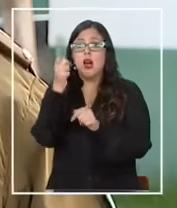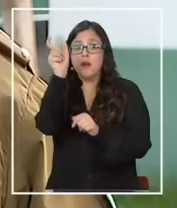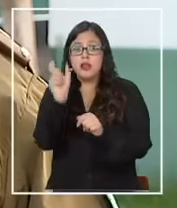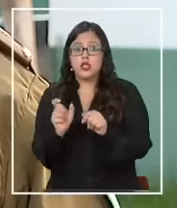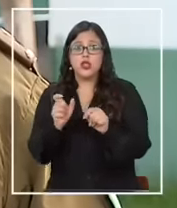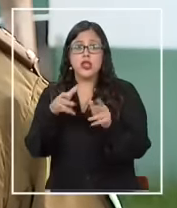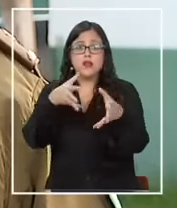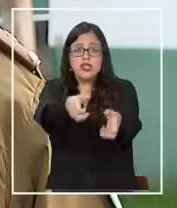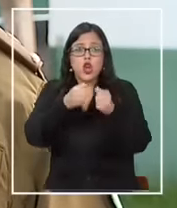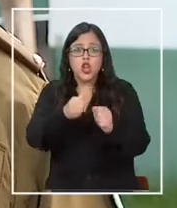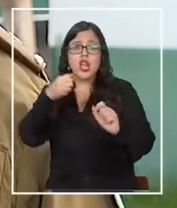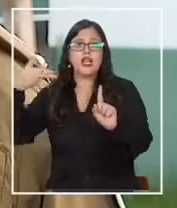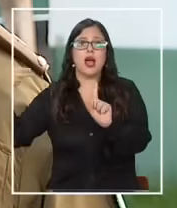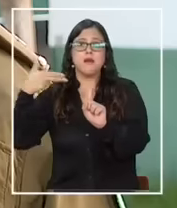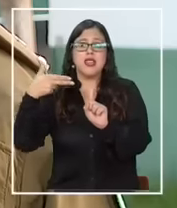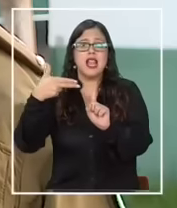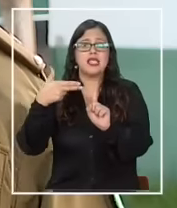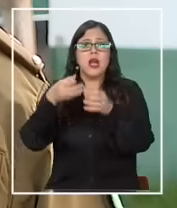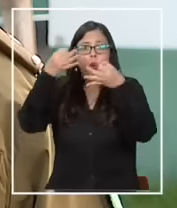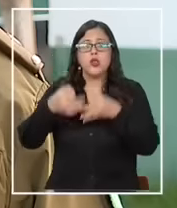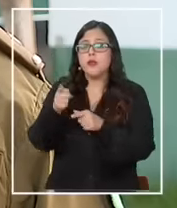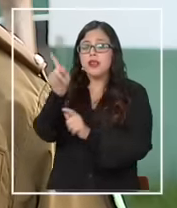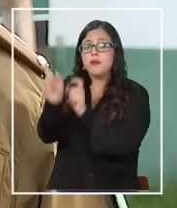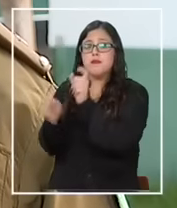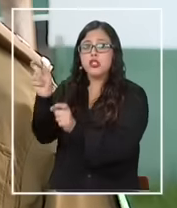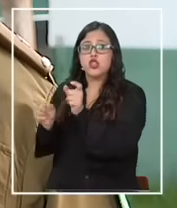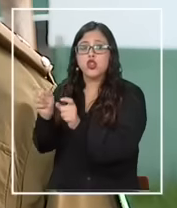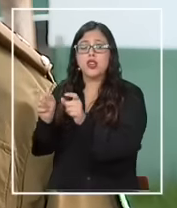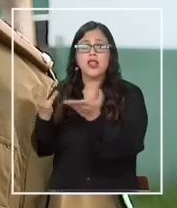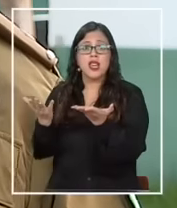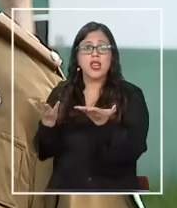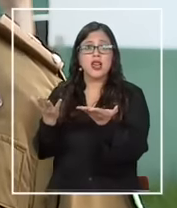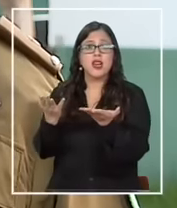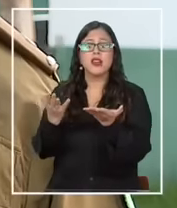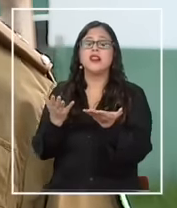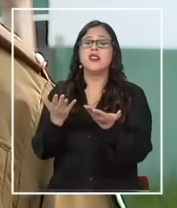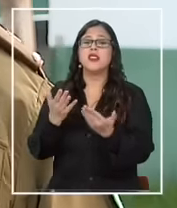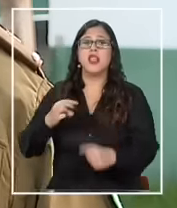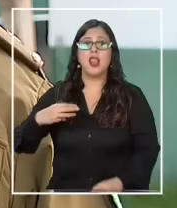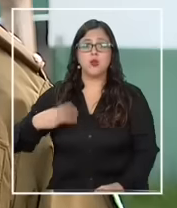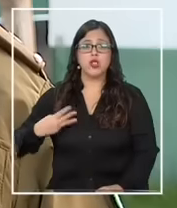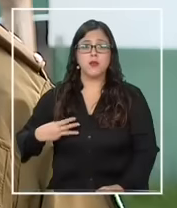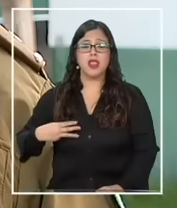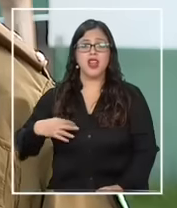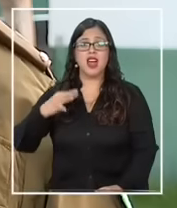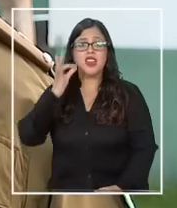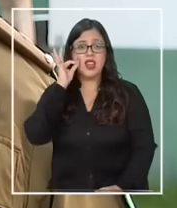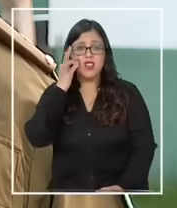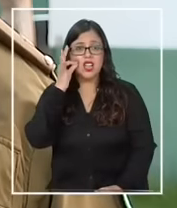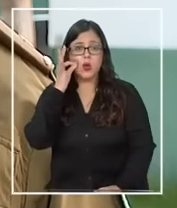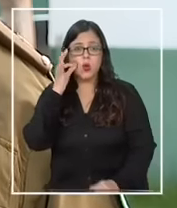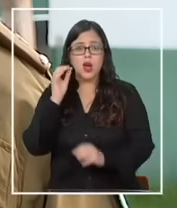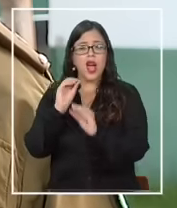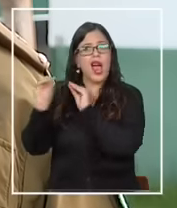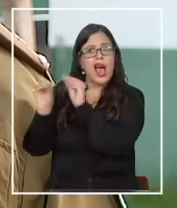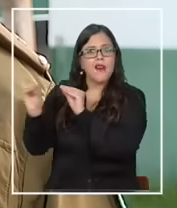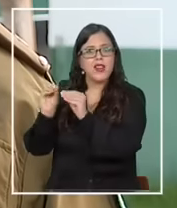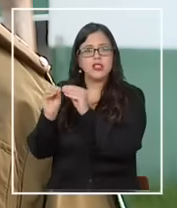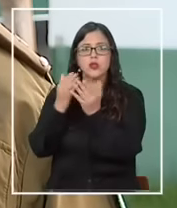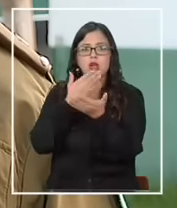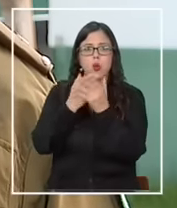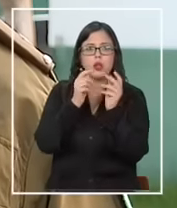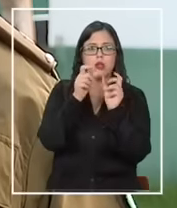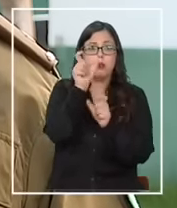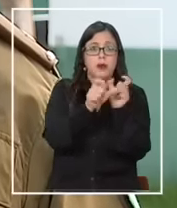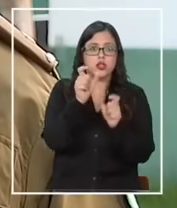Justo en ese momento, patrulleros de la municipalidad de Vitacura son alertados, verifican esta situación y al ver a los patrulleros,